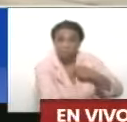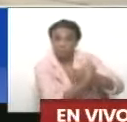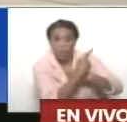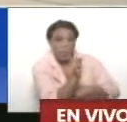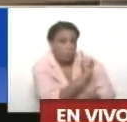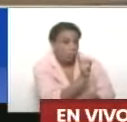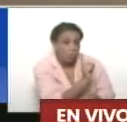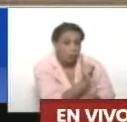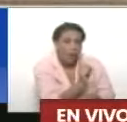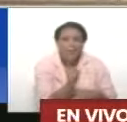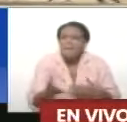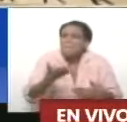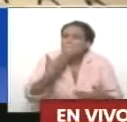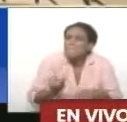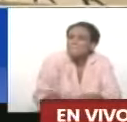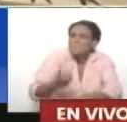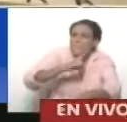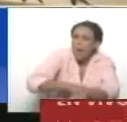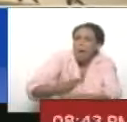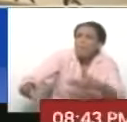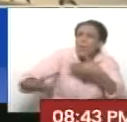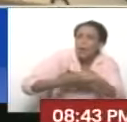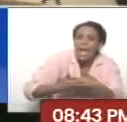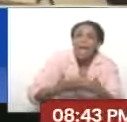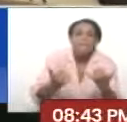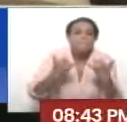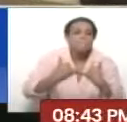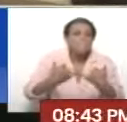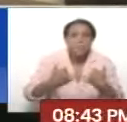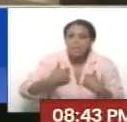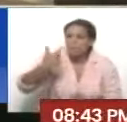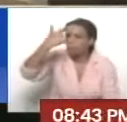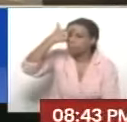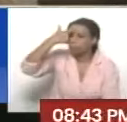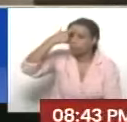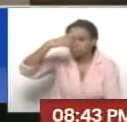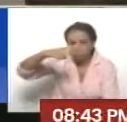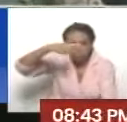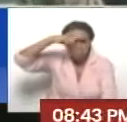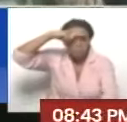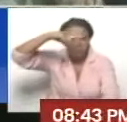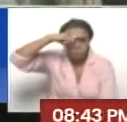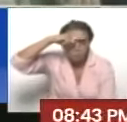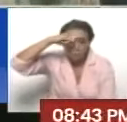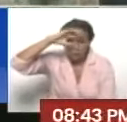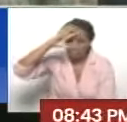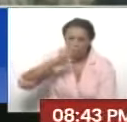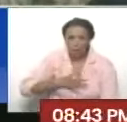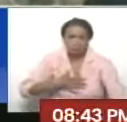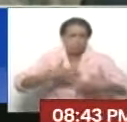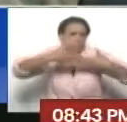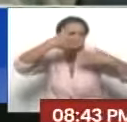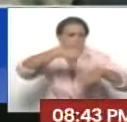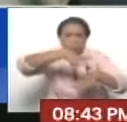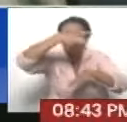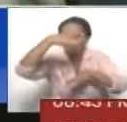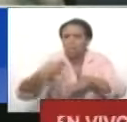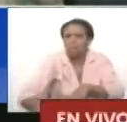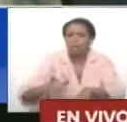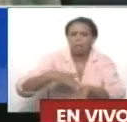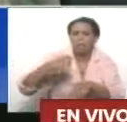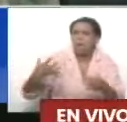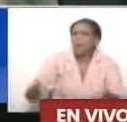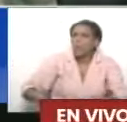El peor bloqueo que puede pasar es el bloqueo mental de funcionarios negligentes que dejen perder